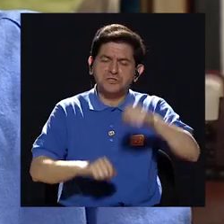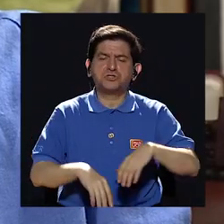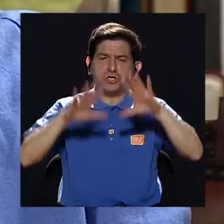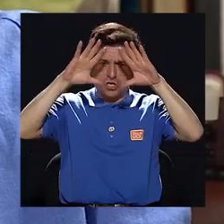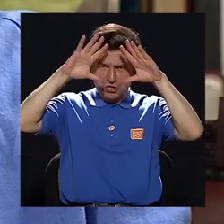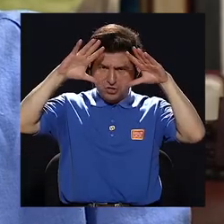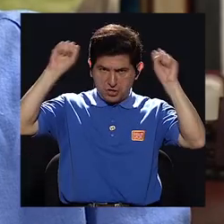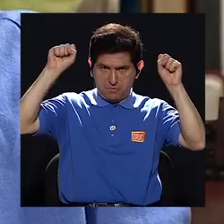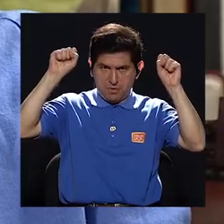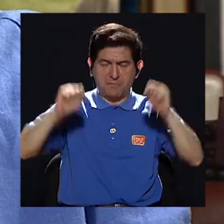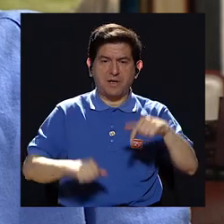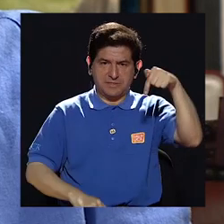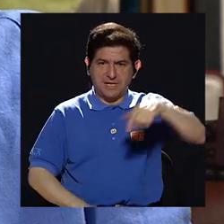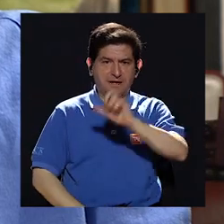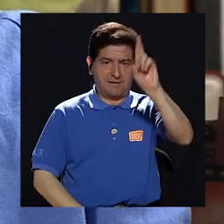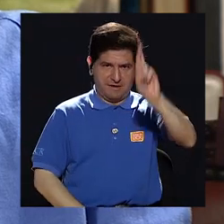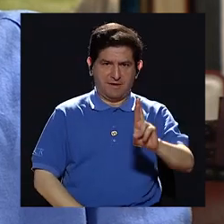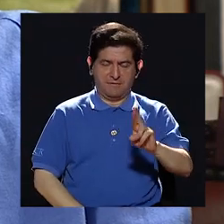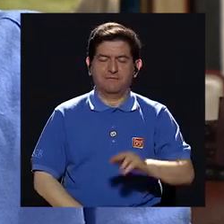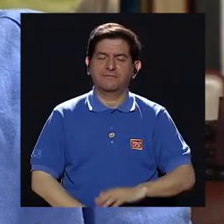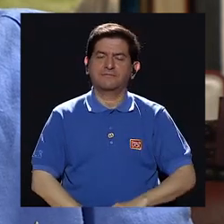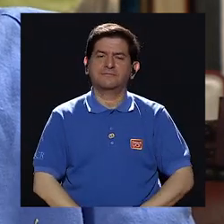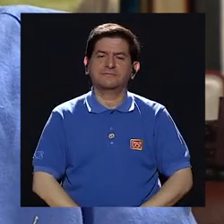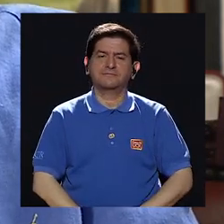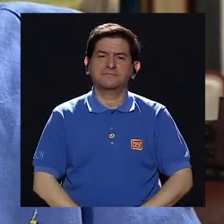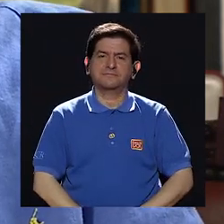para la diplomacia costarricense?